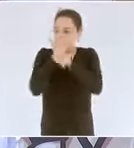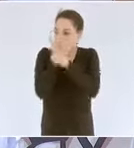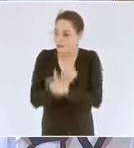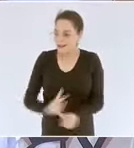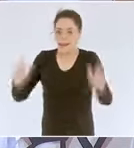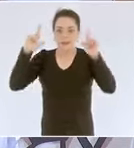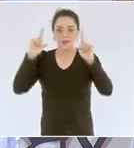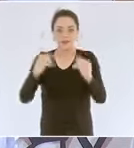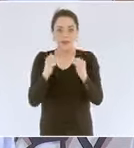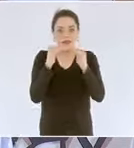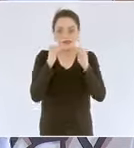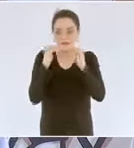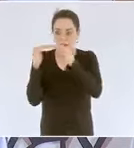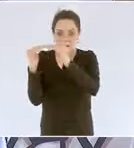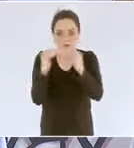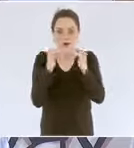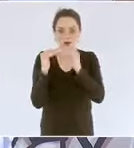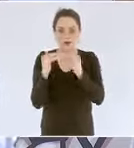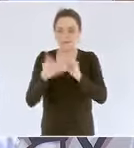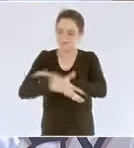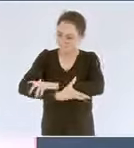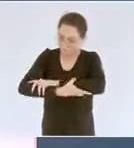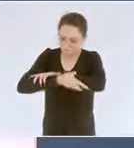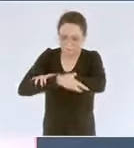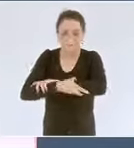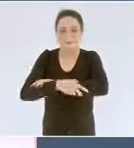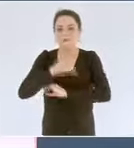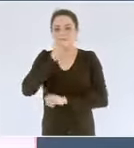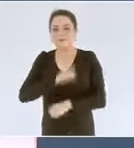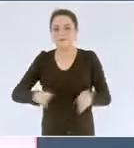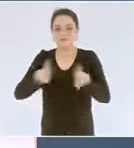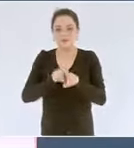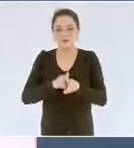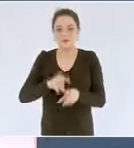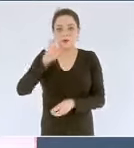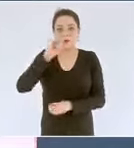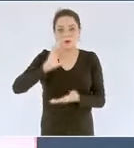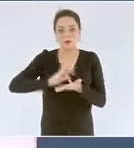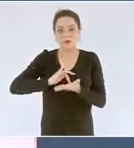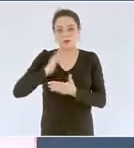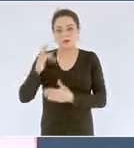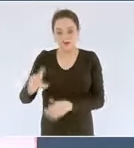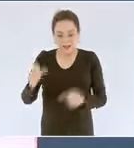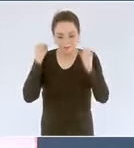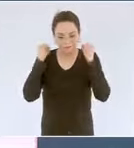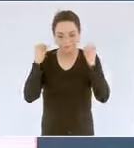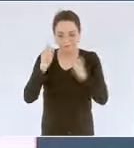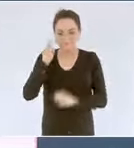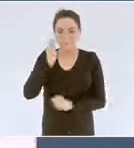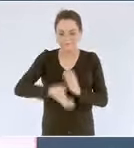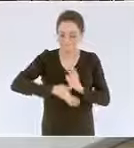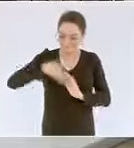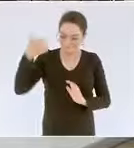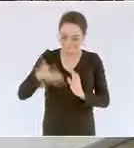y más soberana muchas gracias y que viva la expropiación petrolera